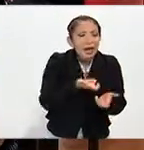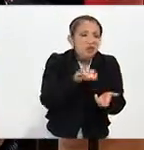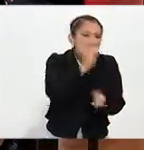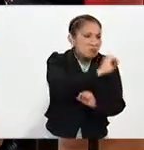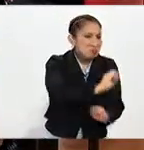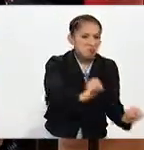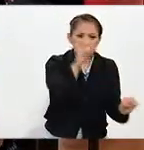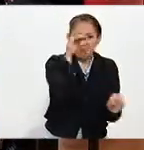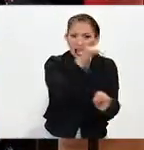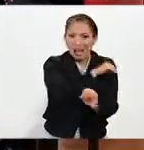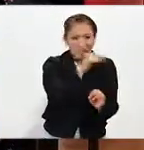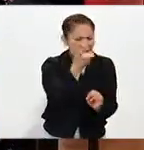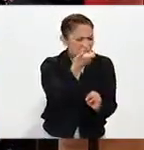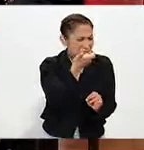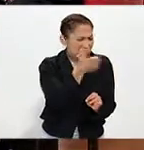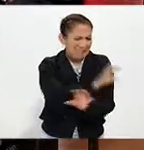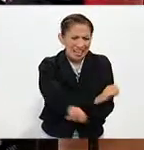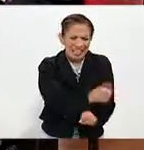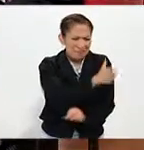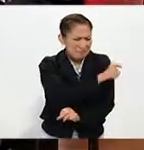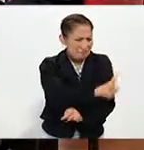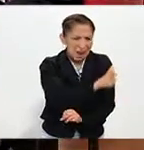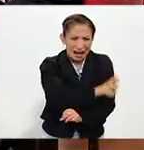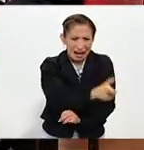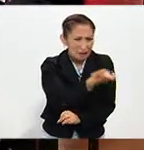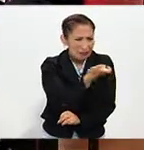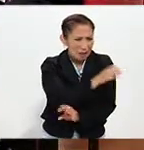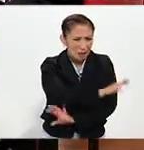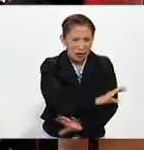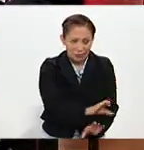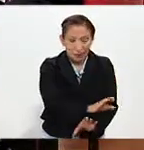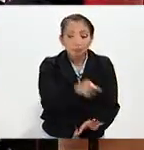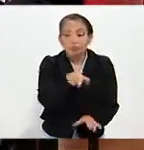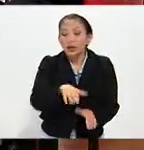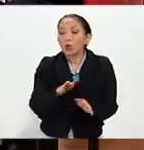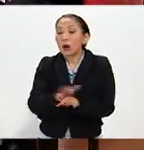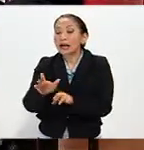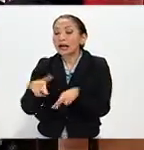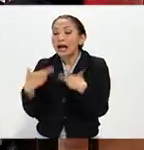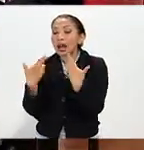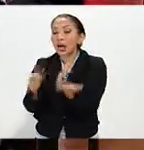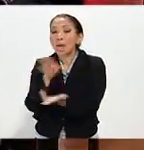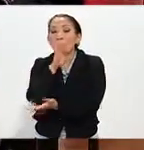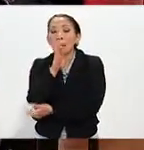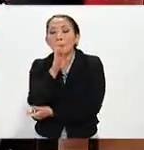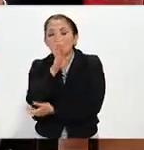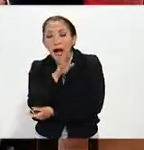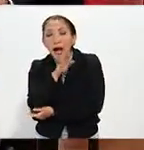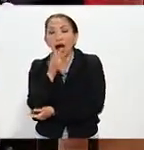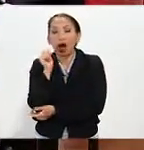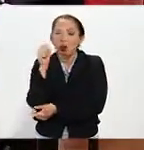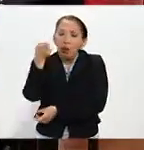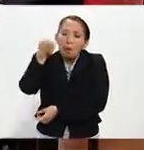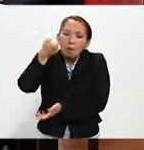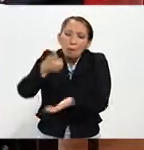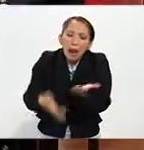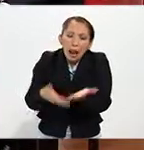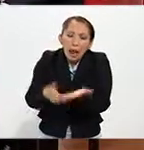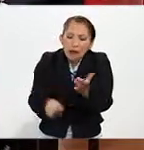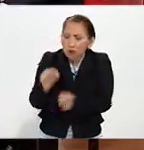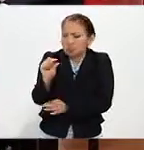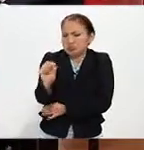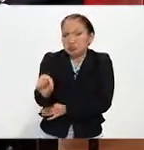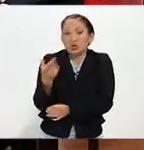cero, que no tienen en realidad un costo de dinero? ¿Qué regalos puedes hacer a las mamás a muy bajo costo